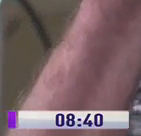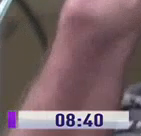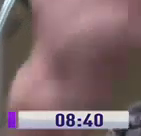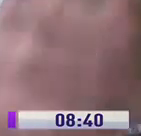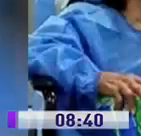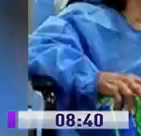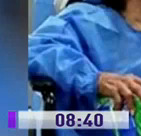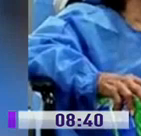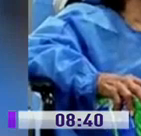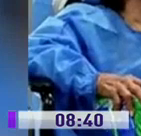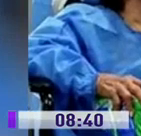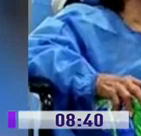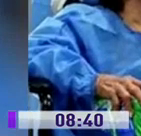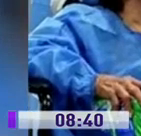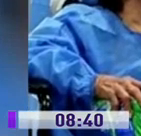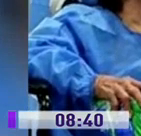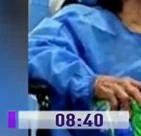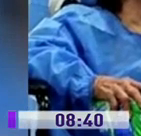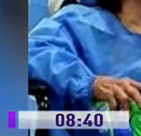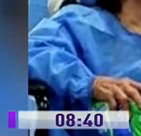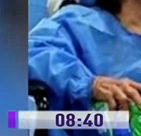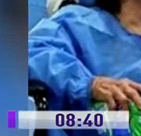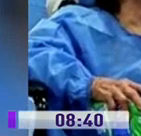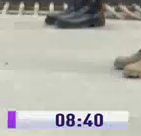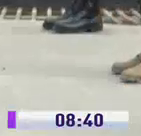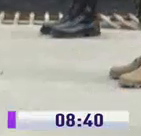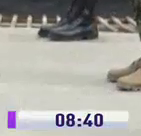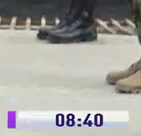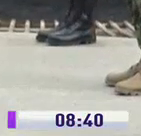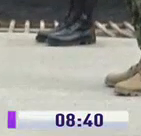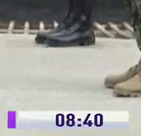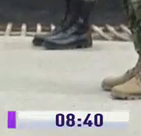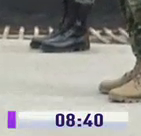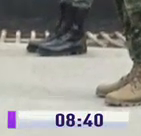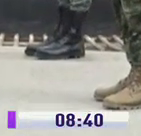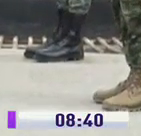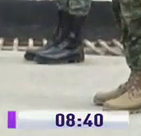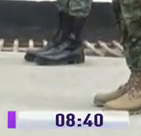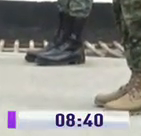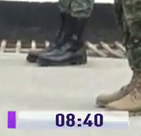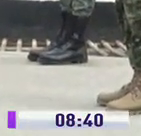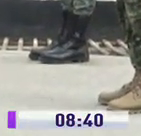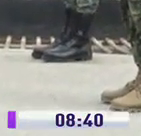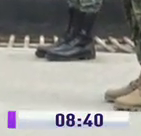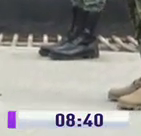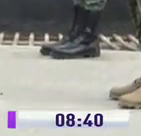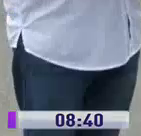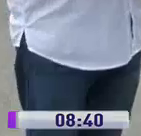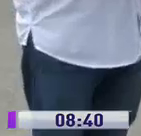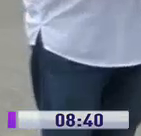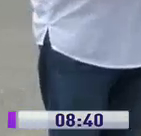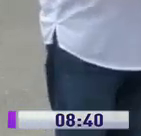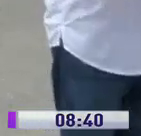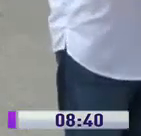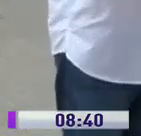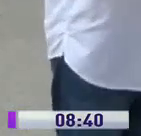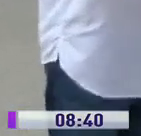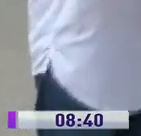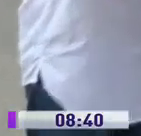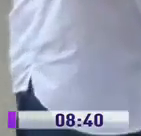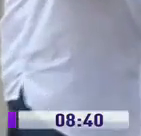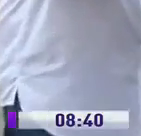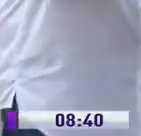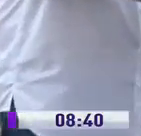paciente cero, quienes fueron dados de alta. La protección de las fuerzas del orden es de suma importancia, por ello se realizan